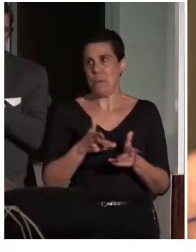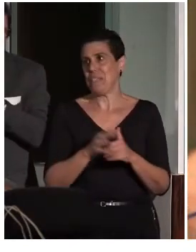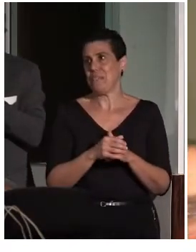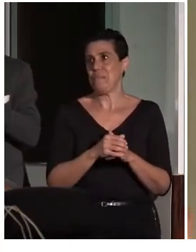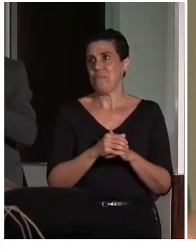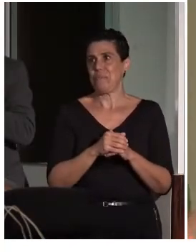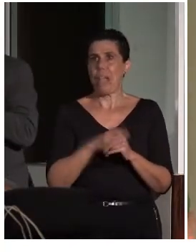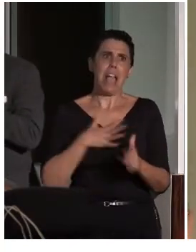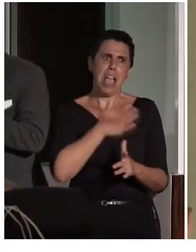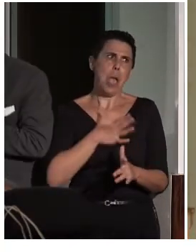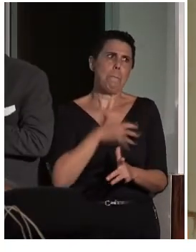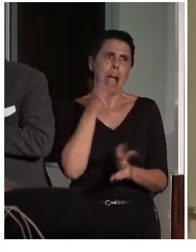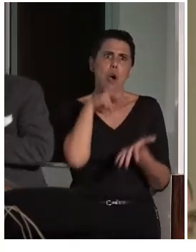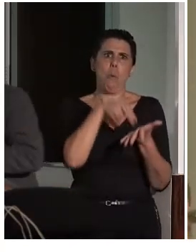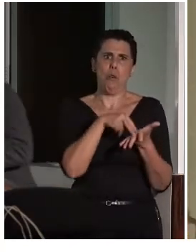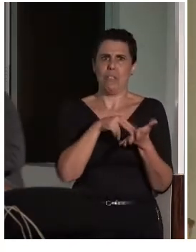Me encuentro más cómodo de pie.